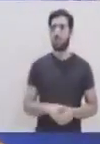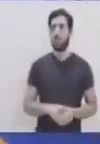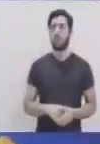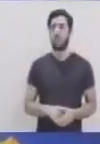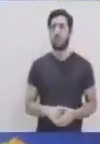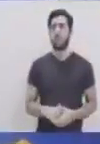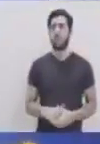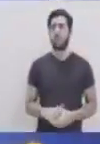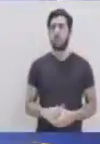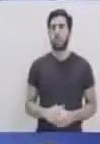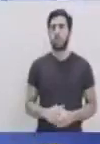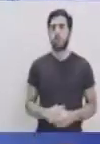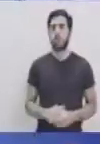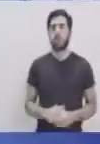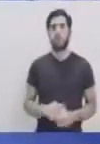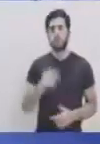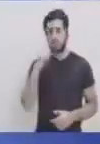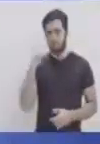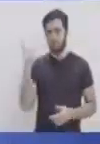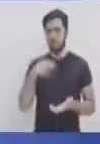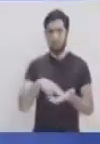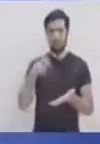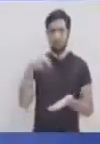mi cuerda mi